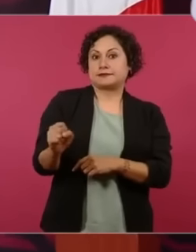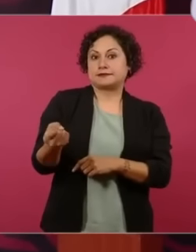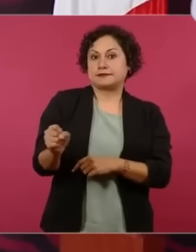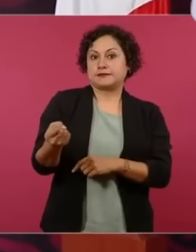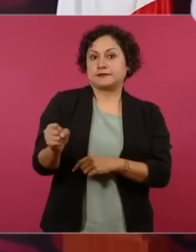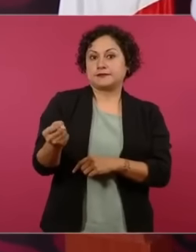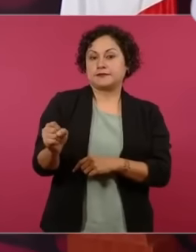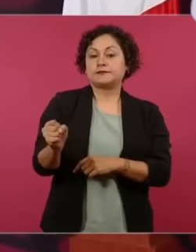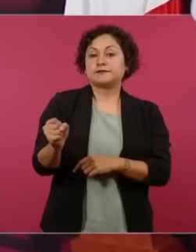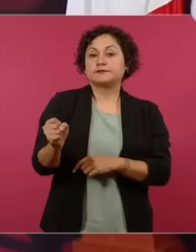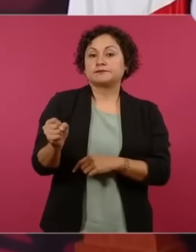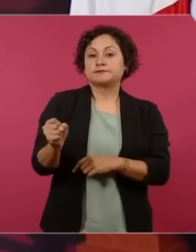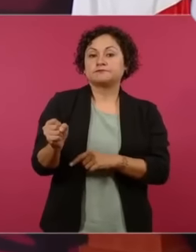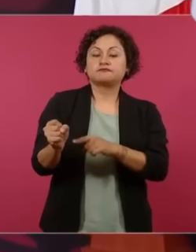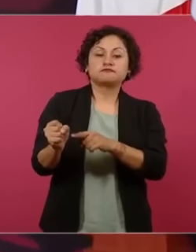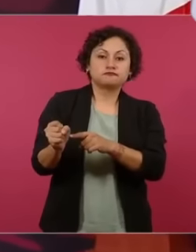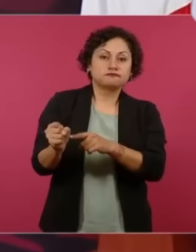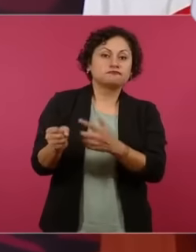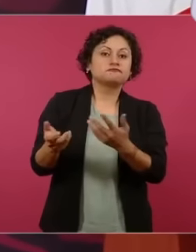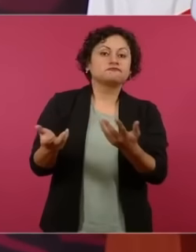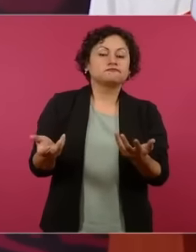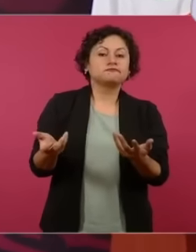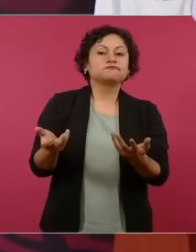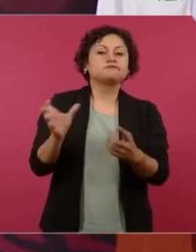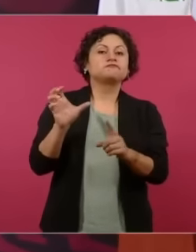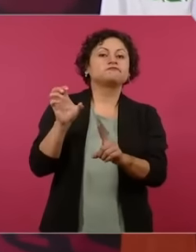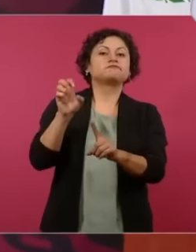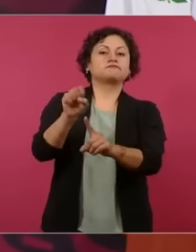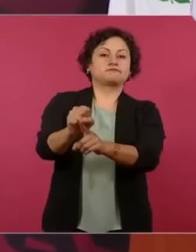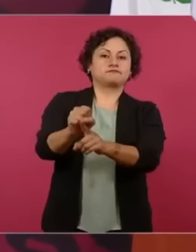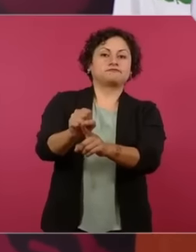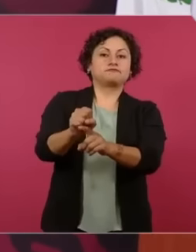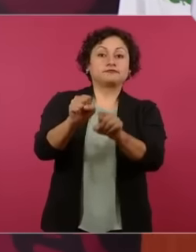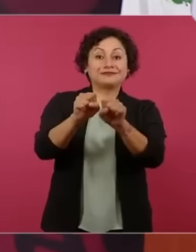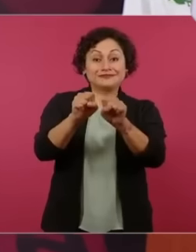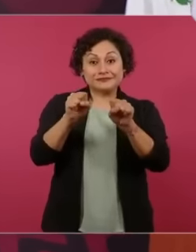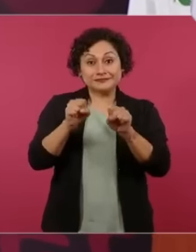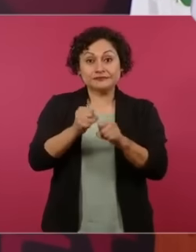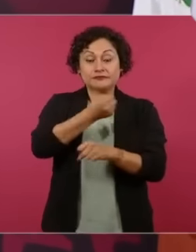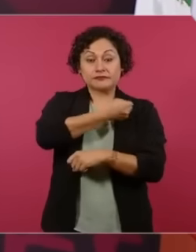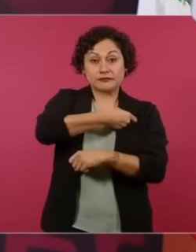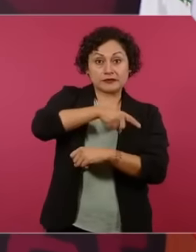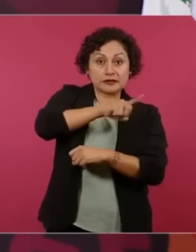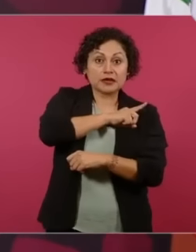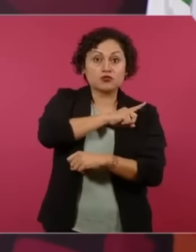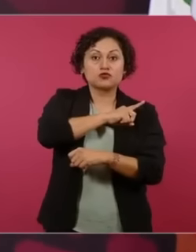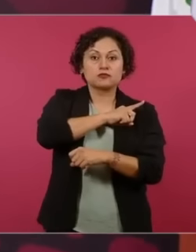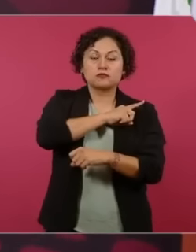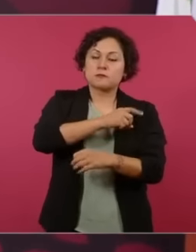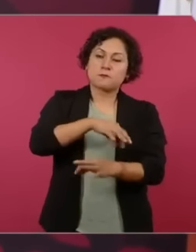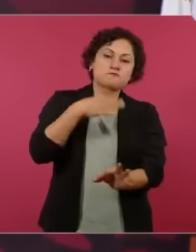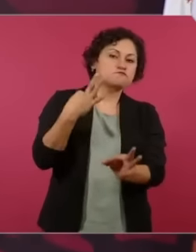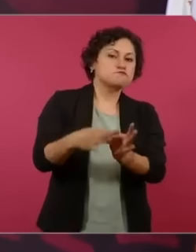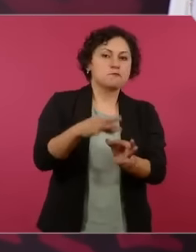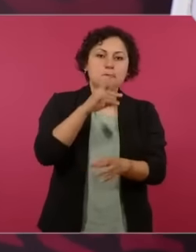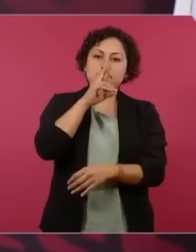sean bienvenidas y bienvenidos a un vídeo más una noticia más vamos a brindarles algo muy interesante quiero compartirles una excelente noticia